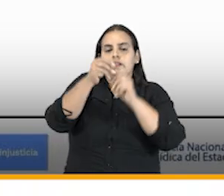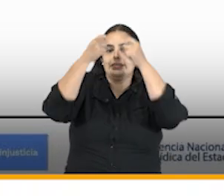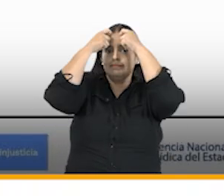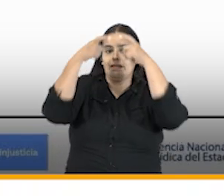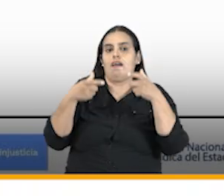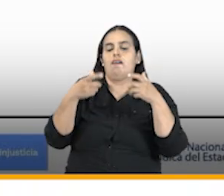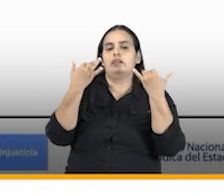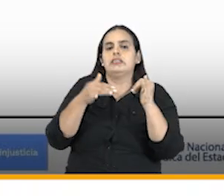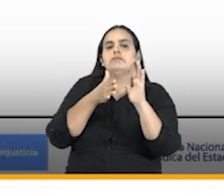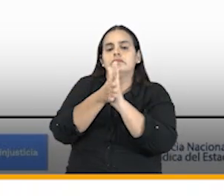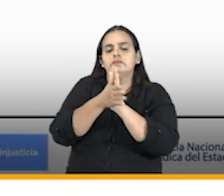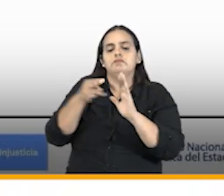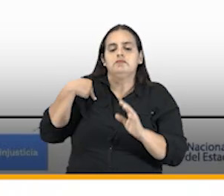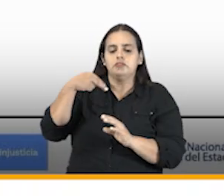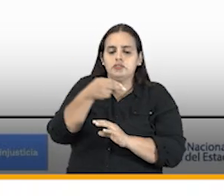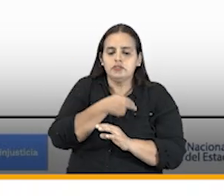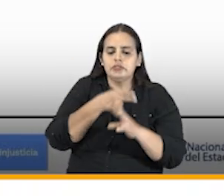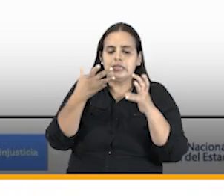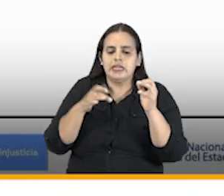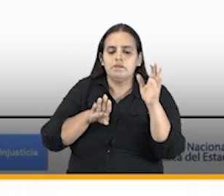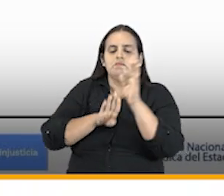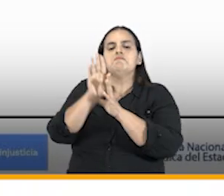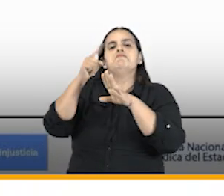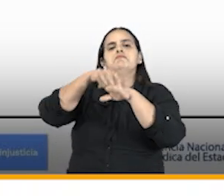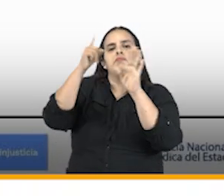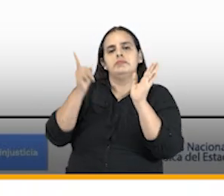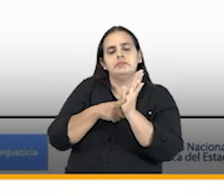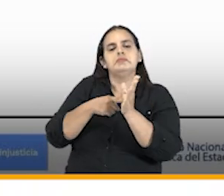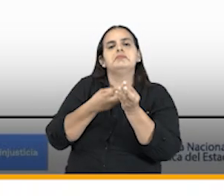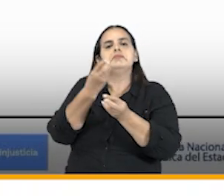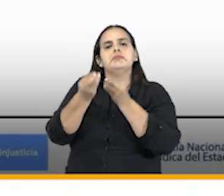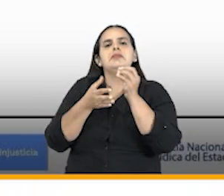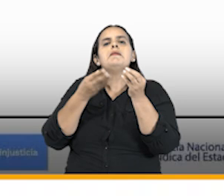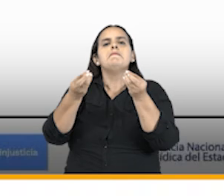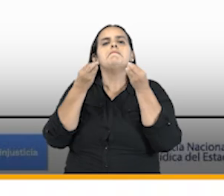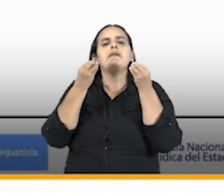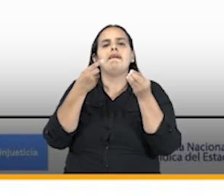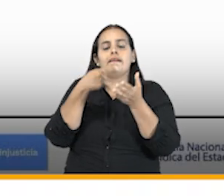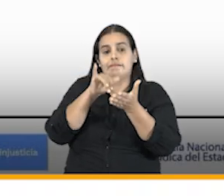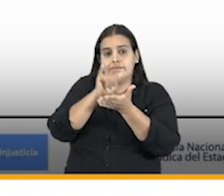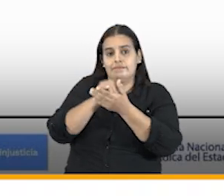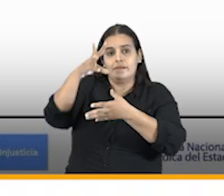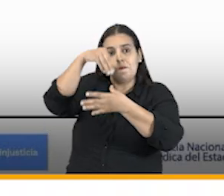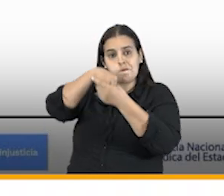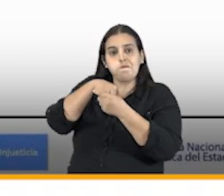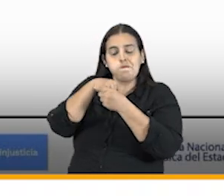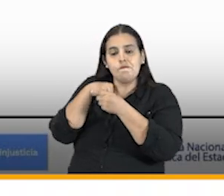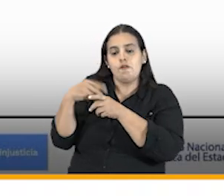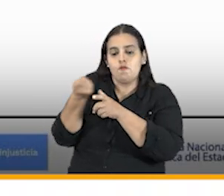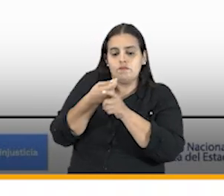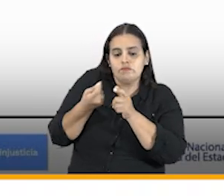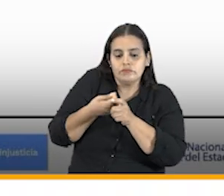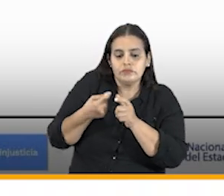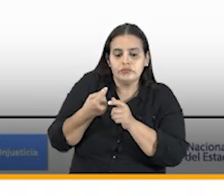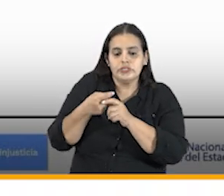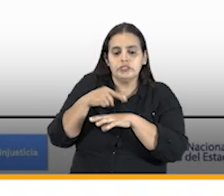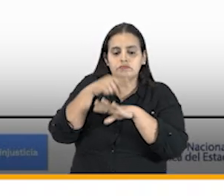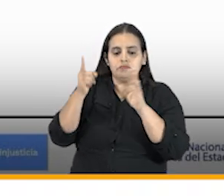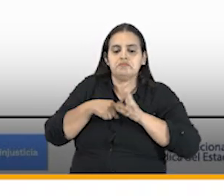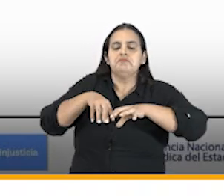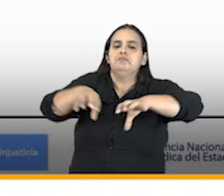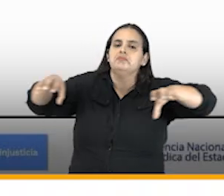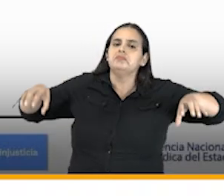y desde la agencia estamos promoviendo la expedición de sentencias de unificación para a través de estas sentencias de unificación pues